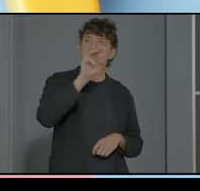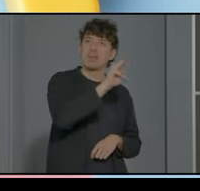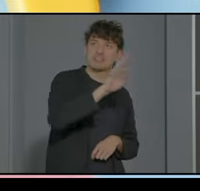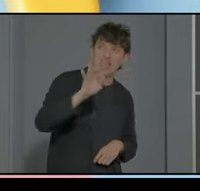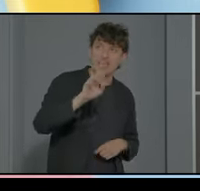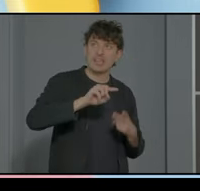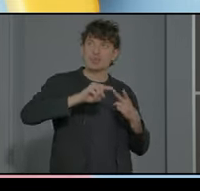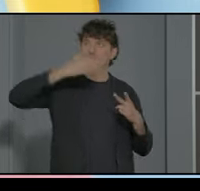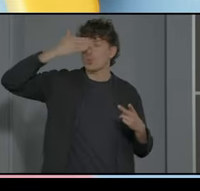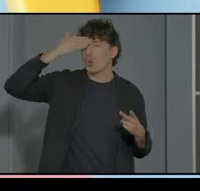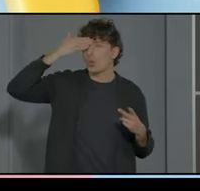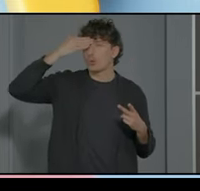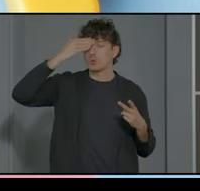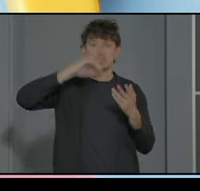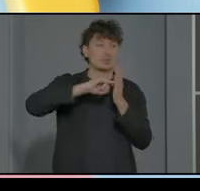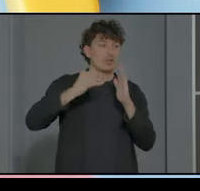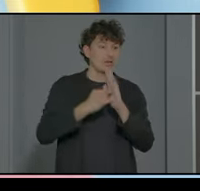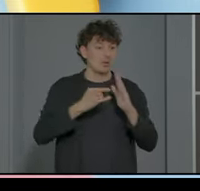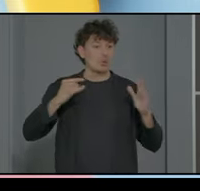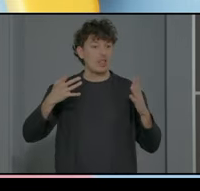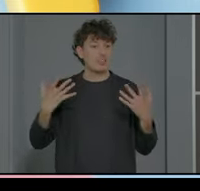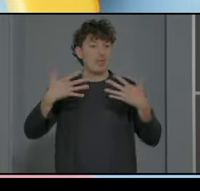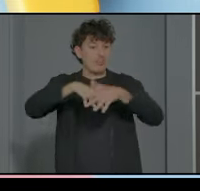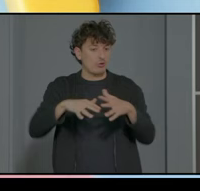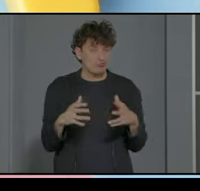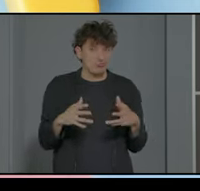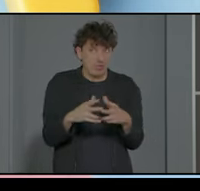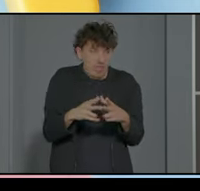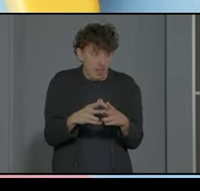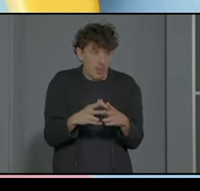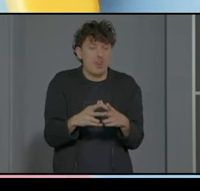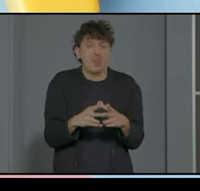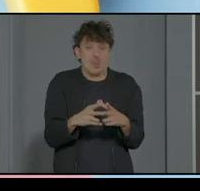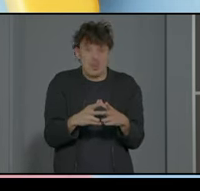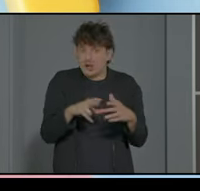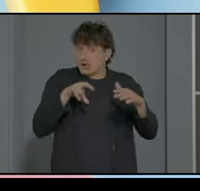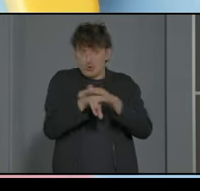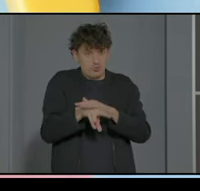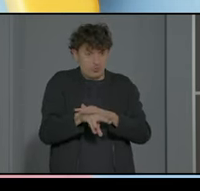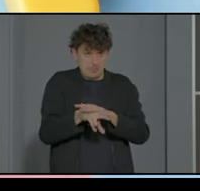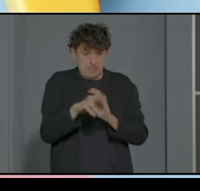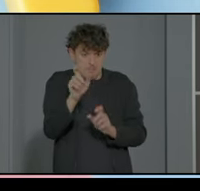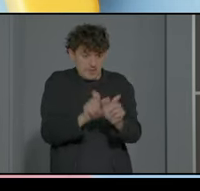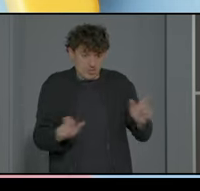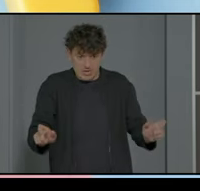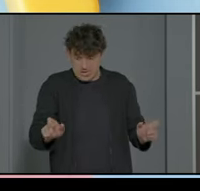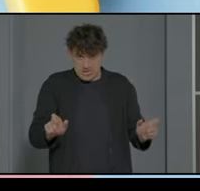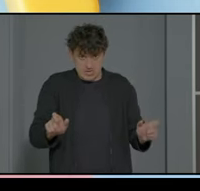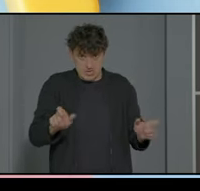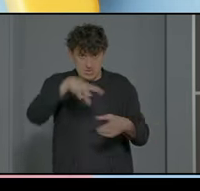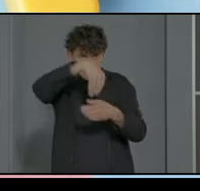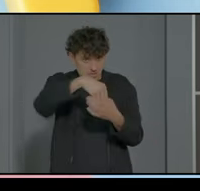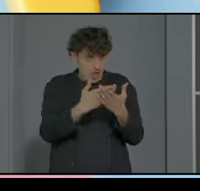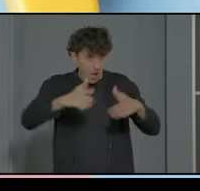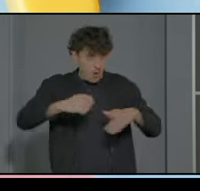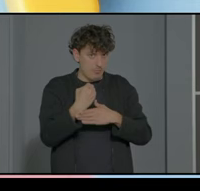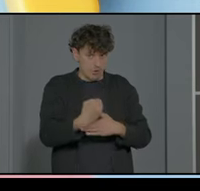aula y un técnico superior de integración social y son la es la provisión de recursos que tenemos a nivel de personales en el aula de